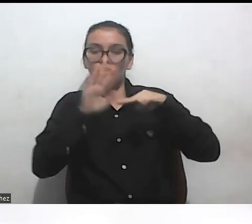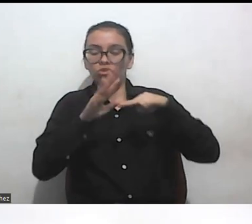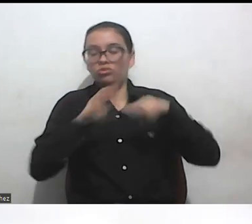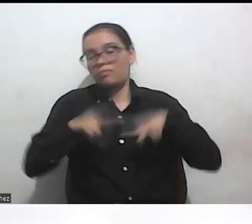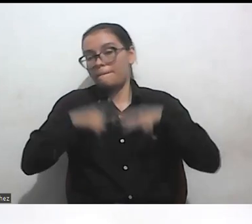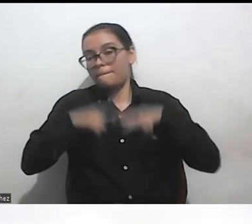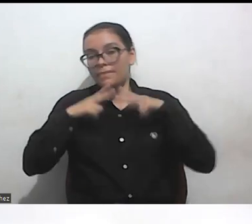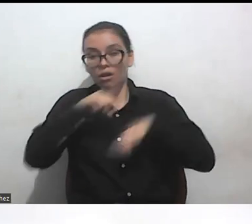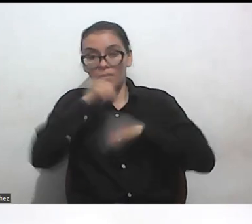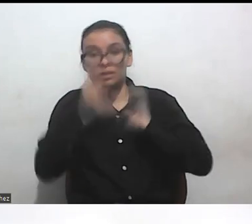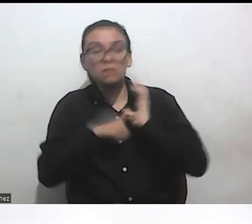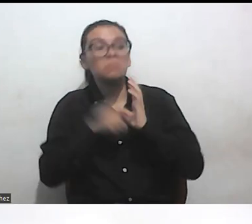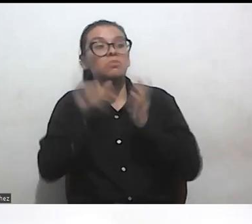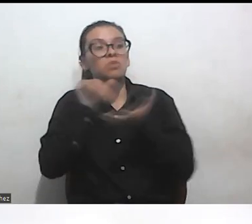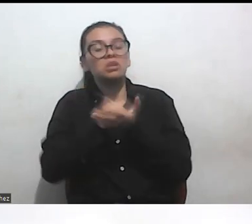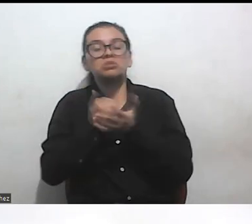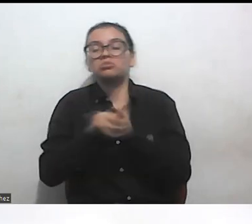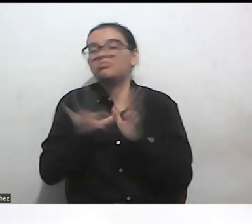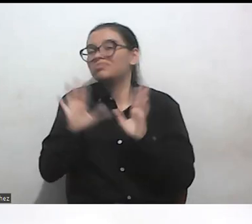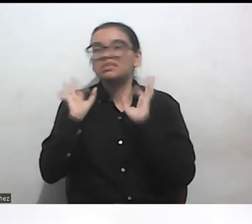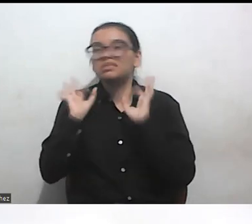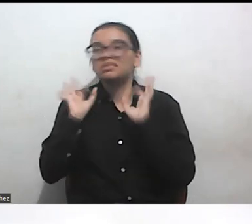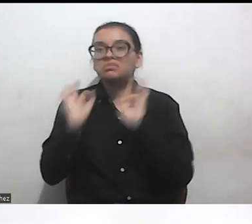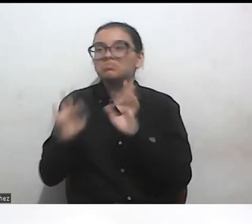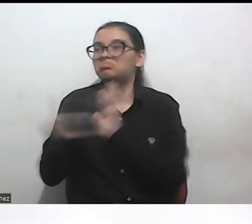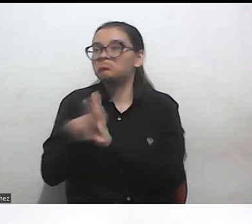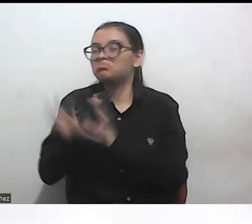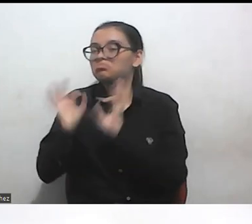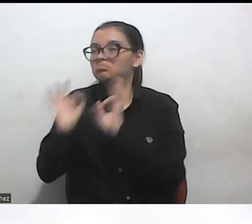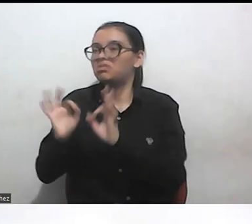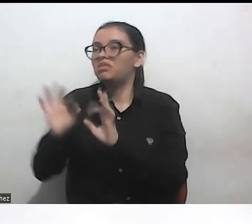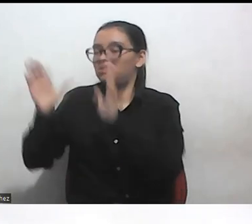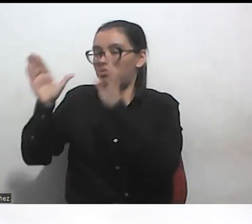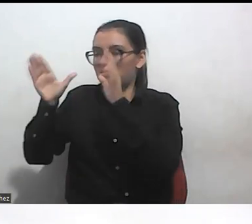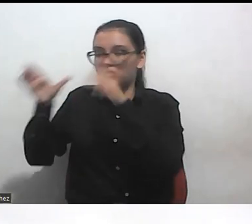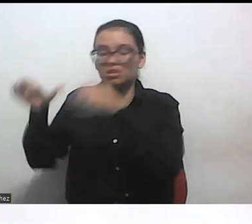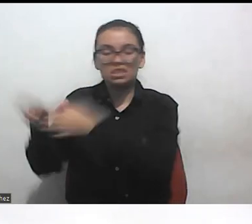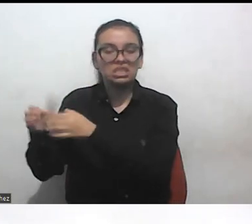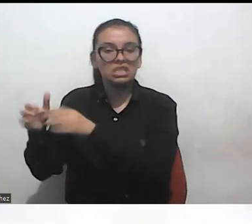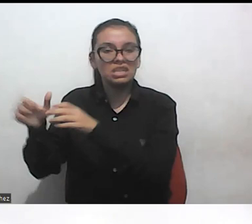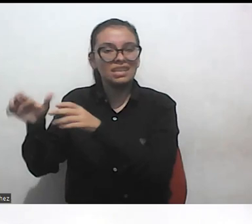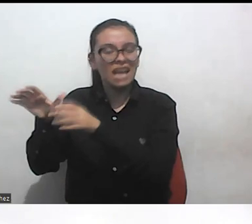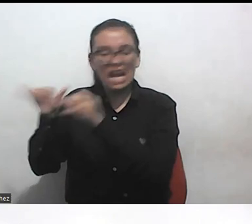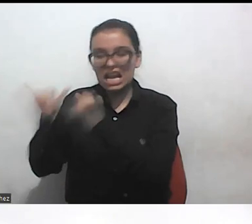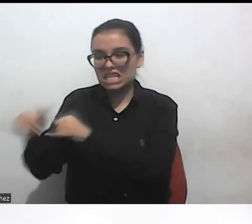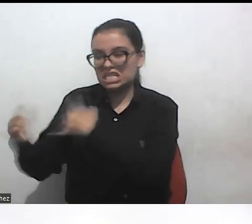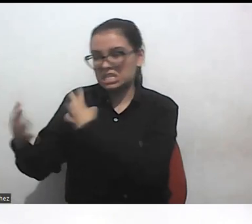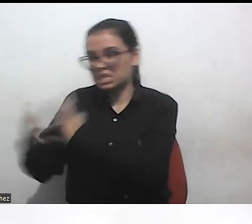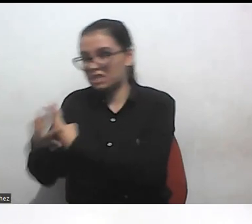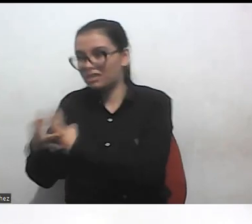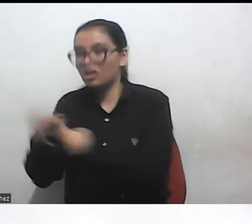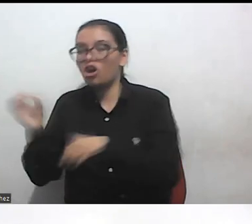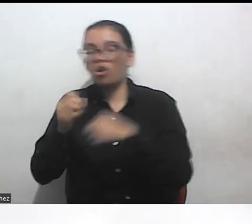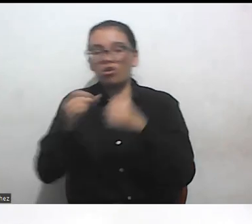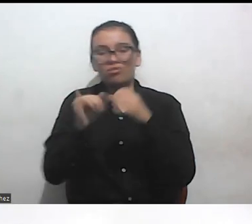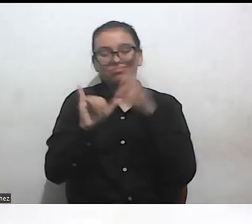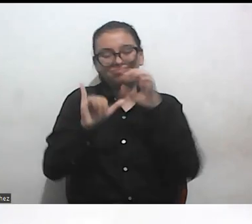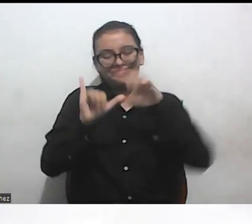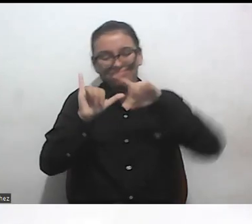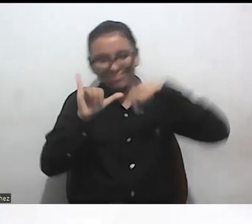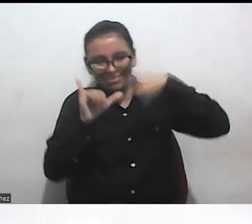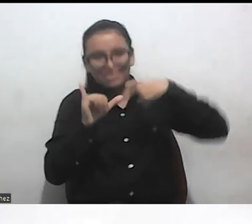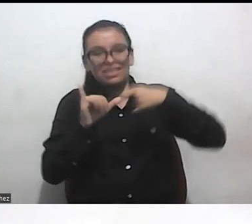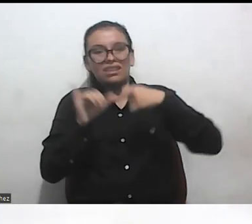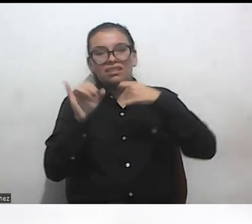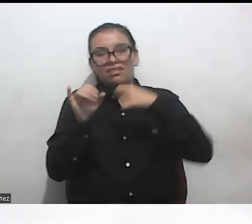es legítimo encerrar gente y por eso es legítimo esterilizar gente y no es únicamente una